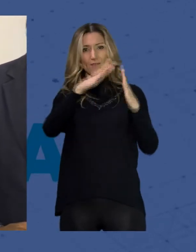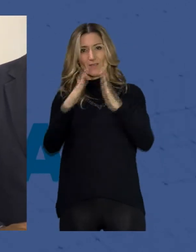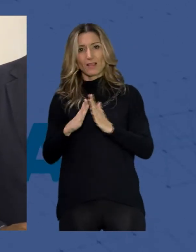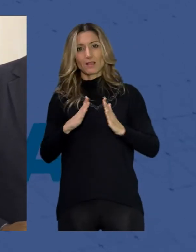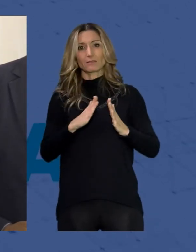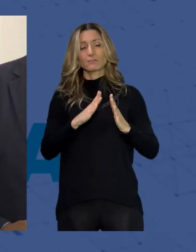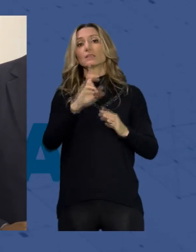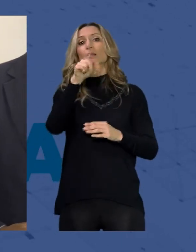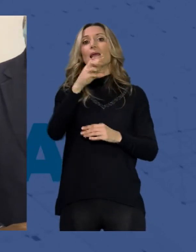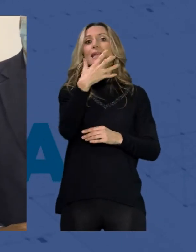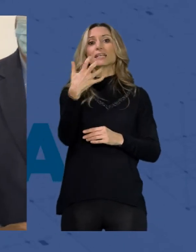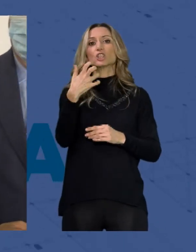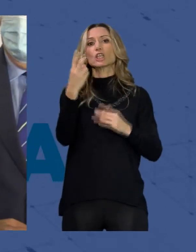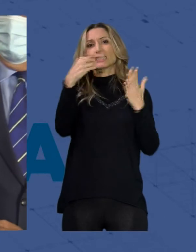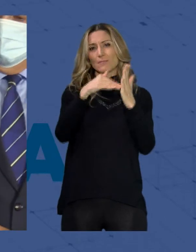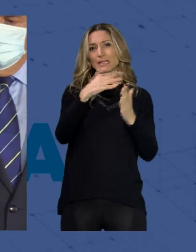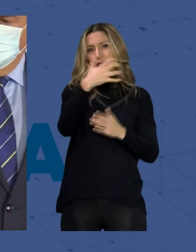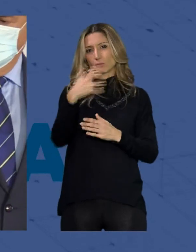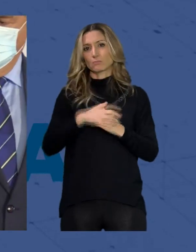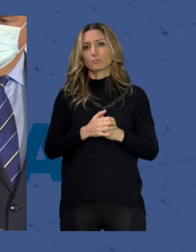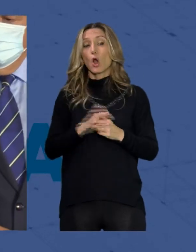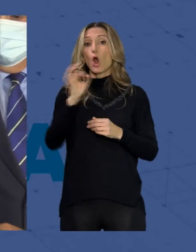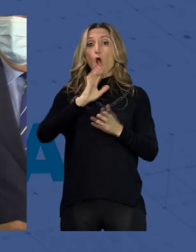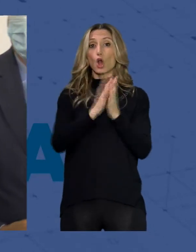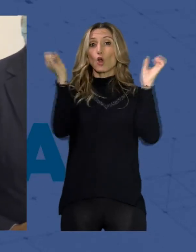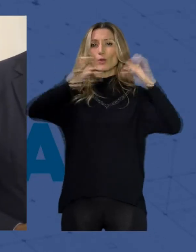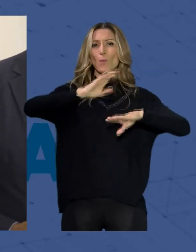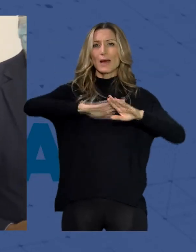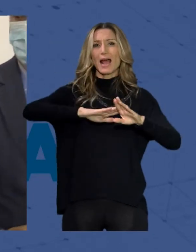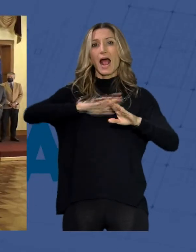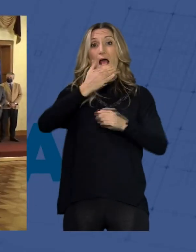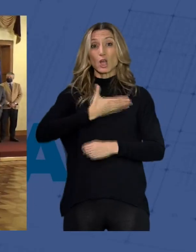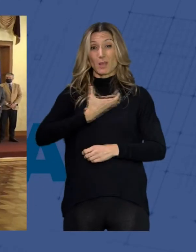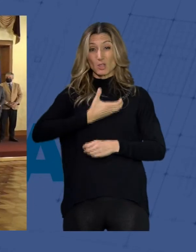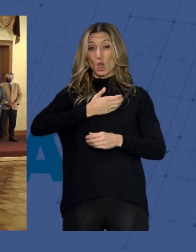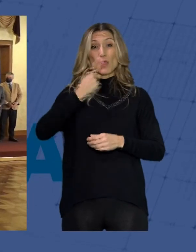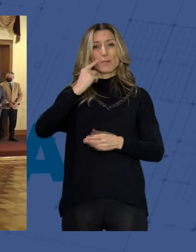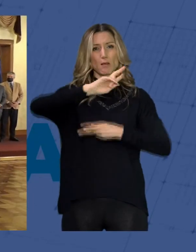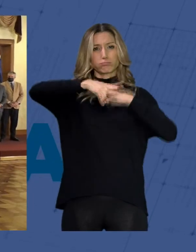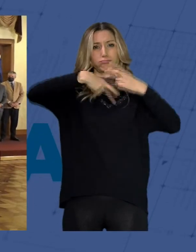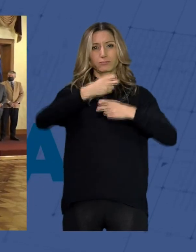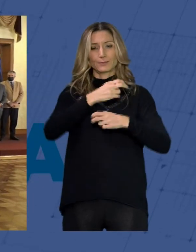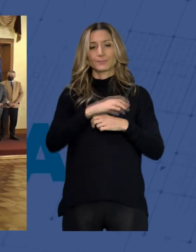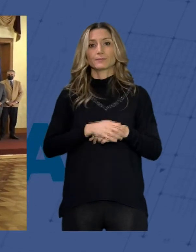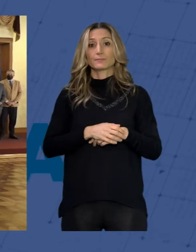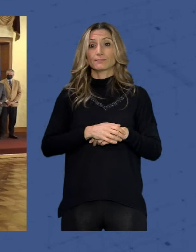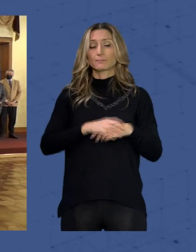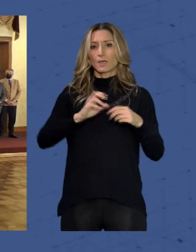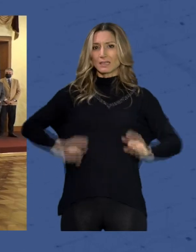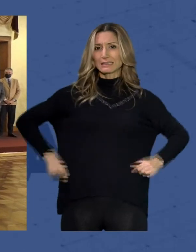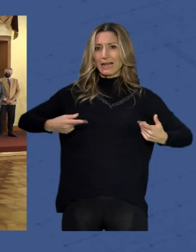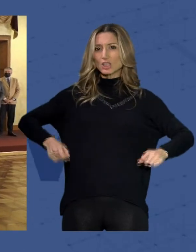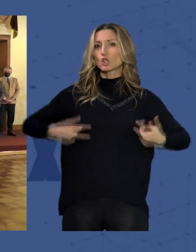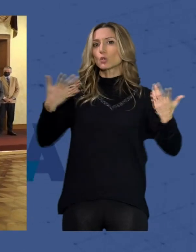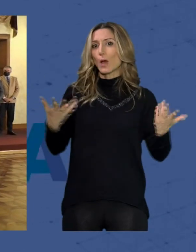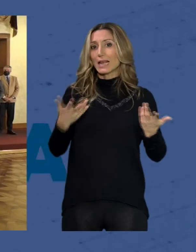.500 o el convenio para rehabilitar el ayuntamiento de Almería 1,9 las cuentas andaluzas incrementan el gasto en sanidad